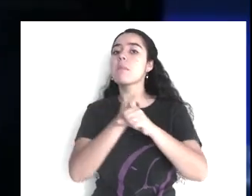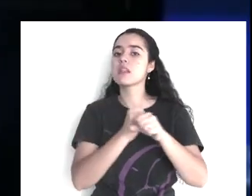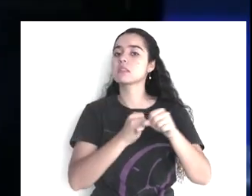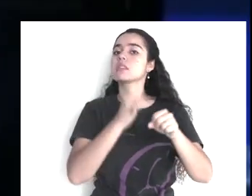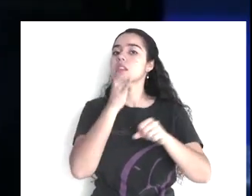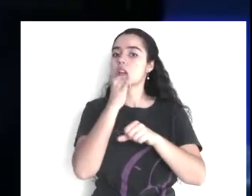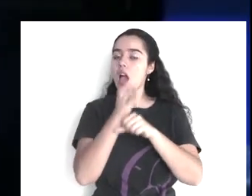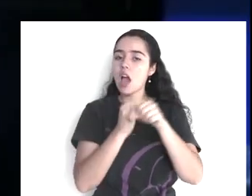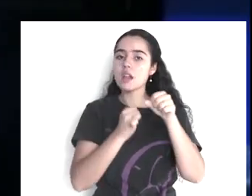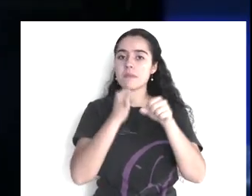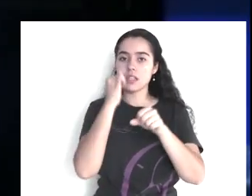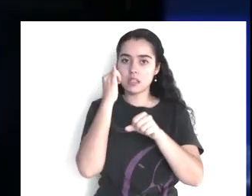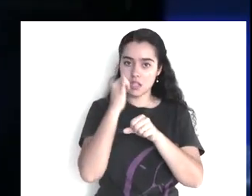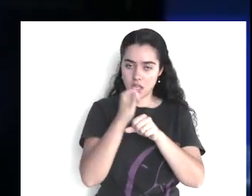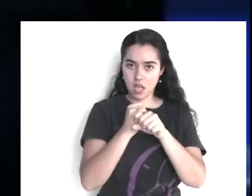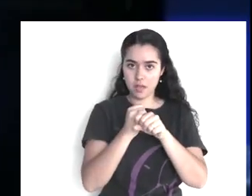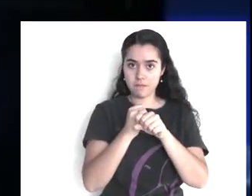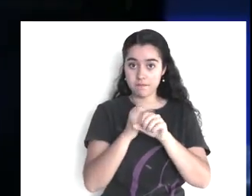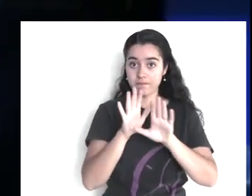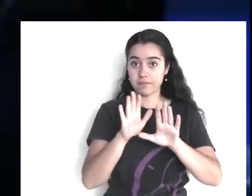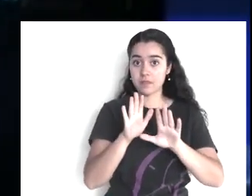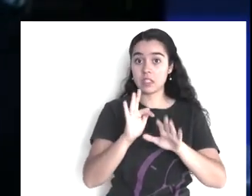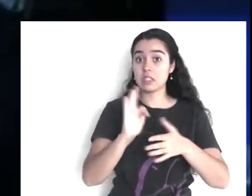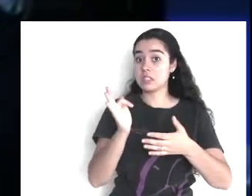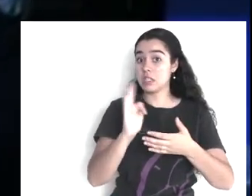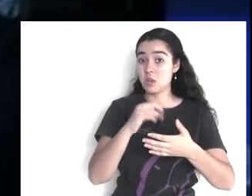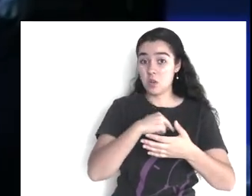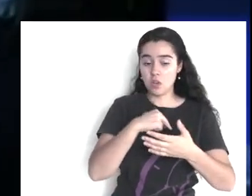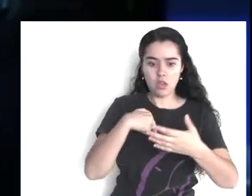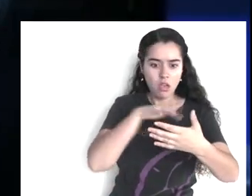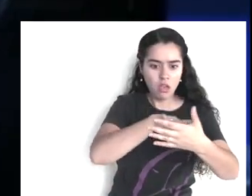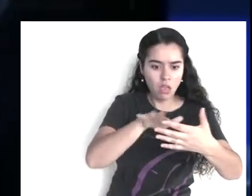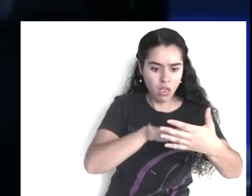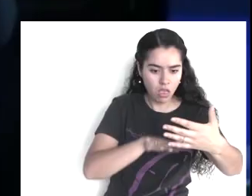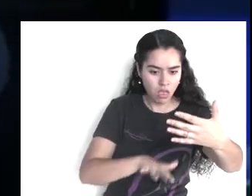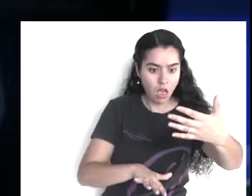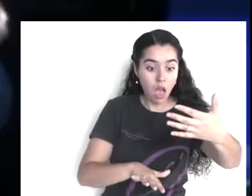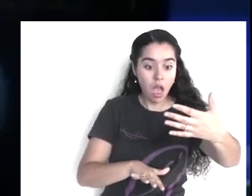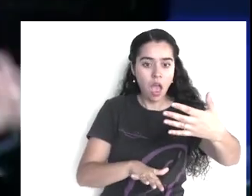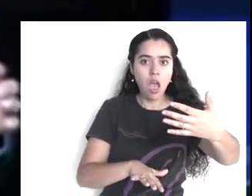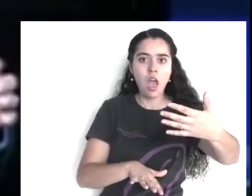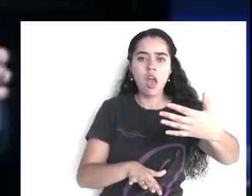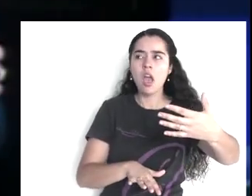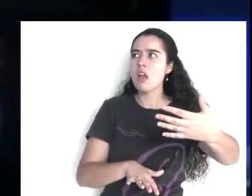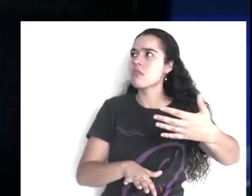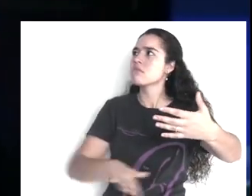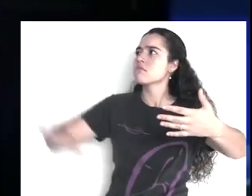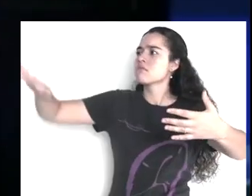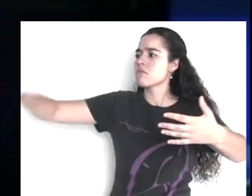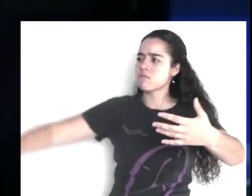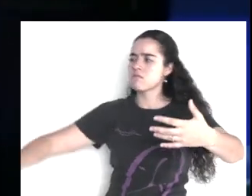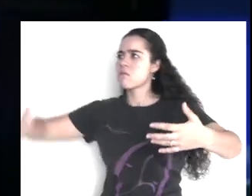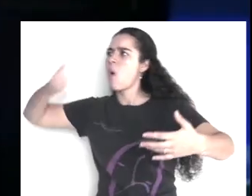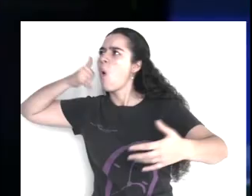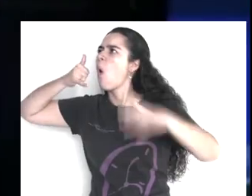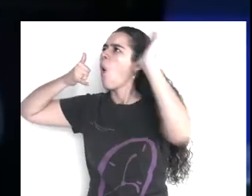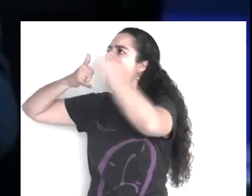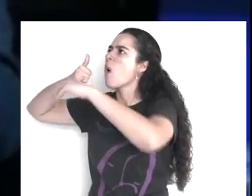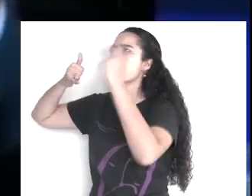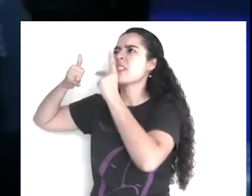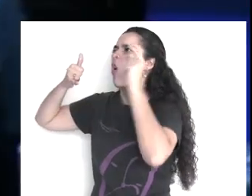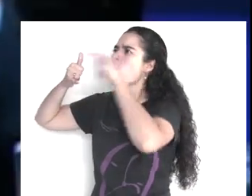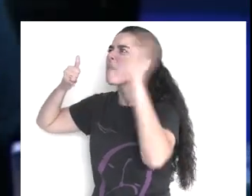puedo cometer errores, que de hecho los hemos cometido, entonces, este principio, me ayudó,